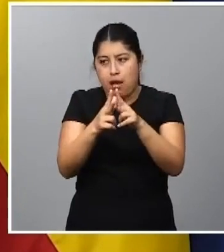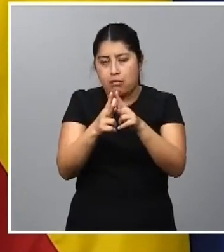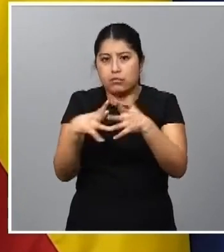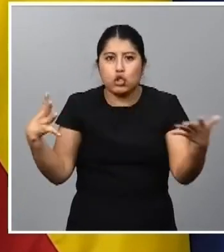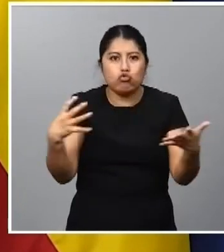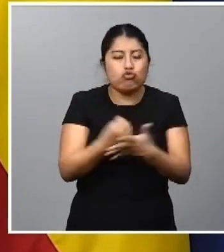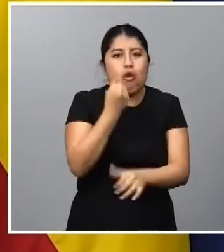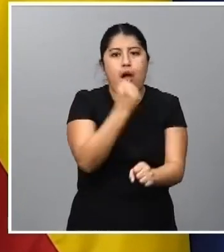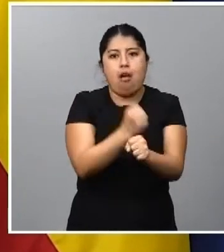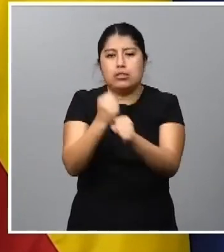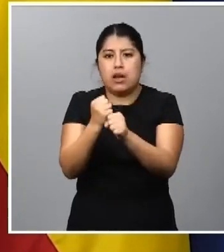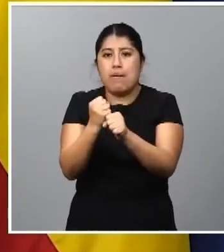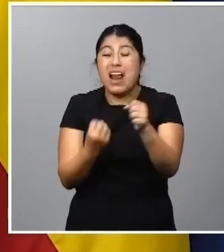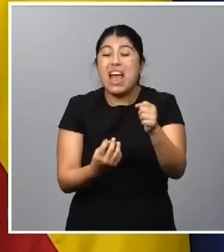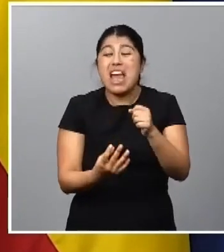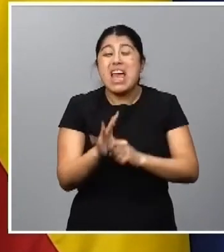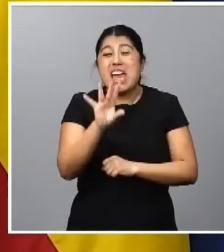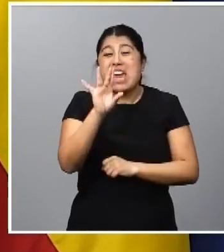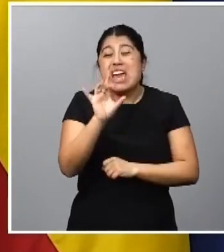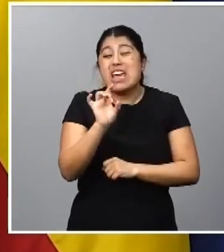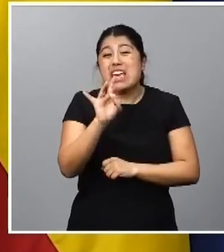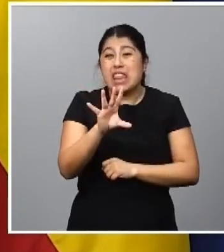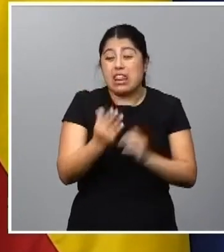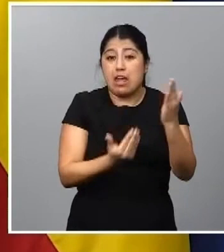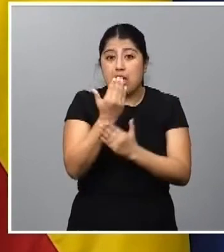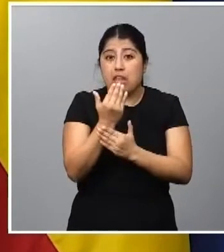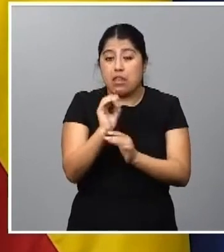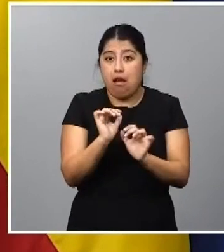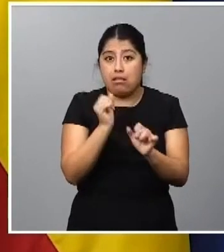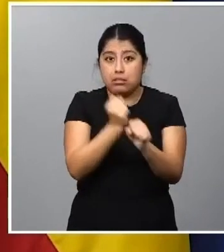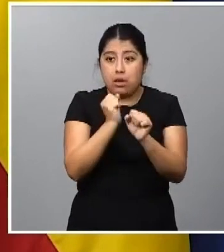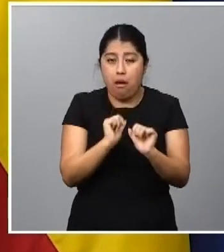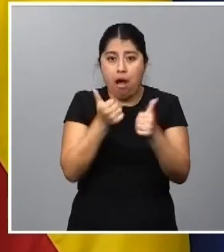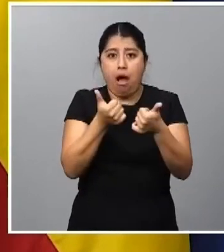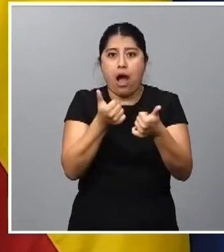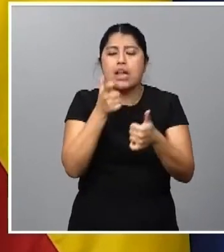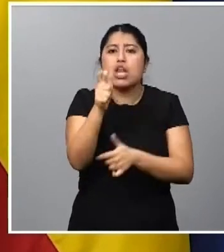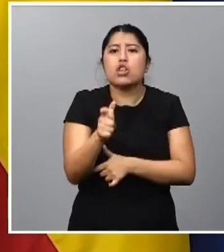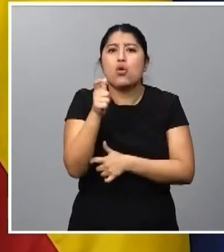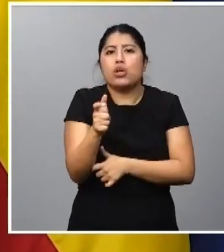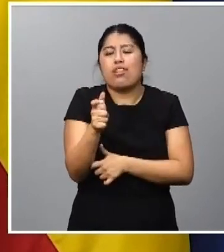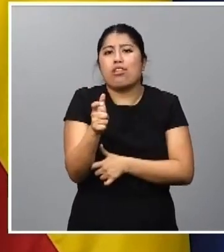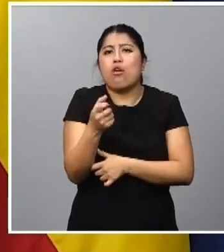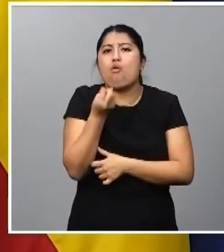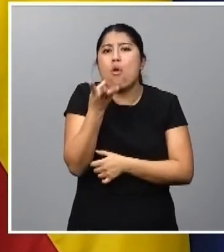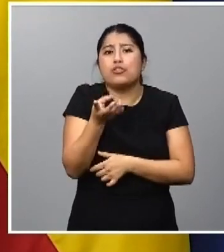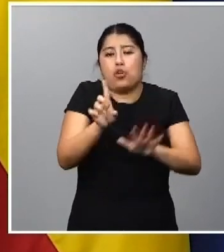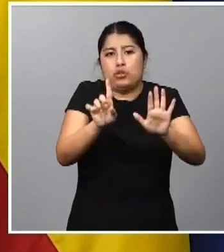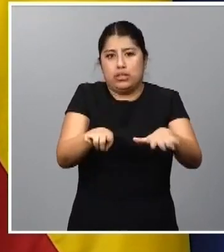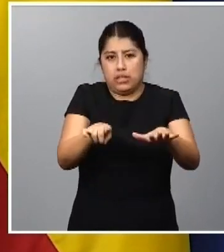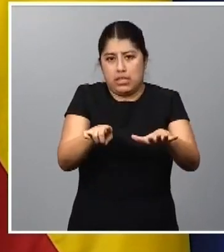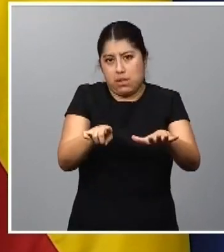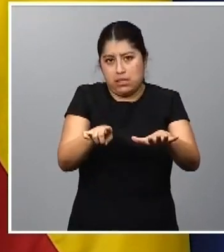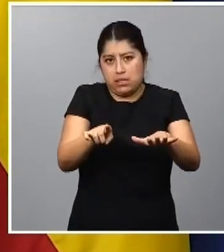es que comencemos a trabajar en 15 días y que la duración del trabajo de este grupo no se prorrogue más allá de seis meses.